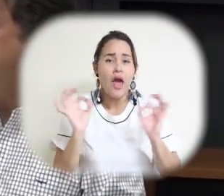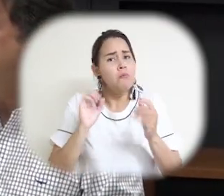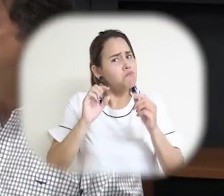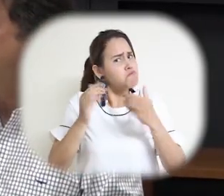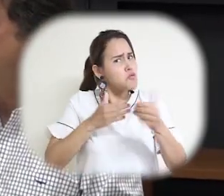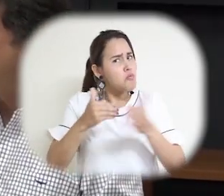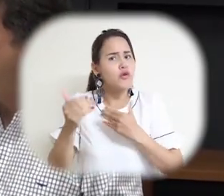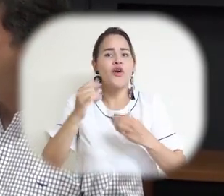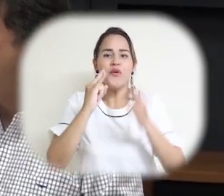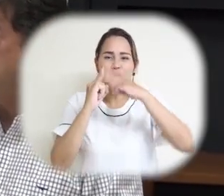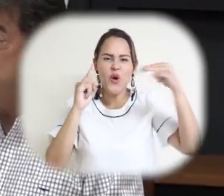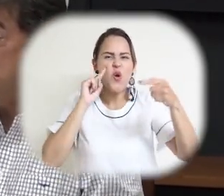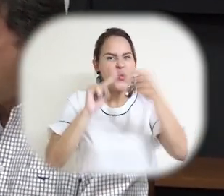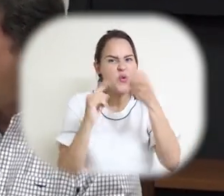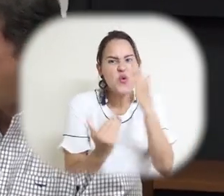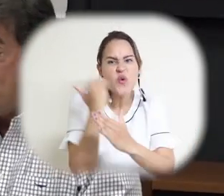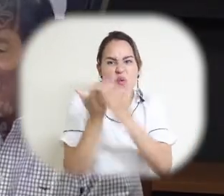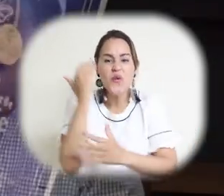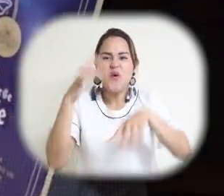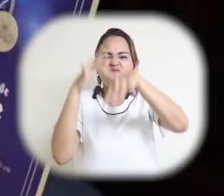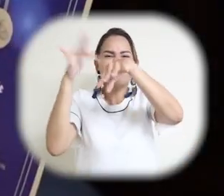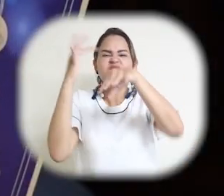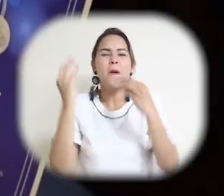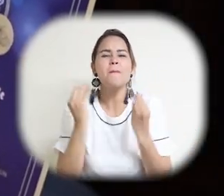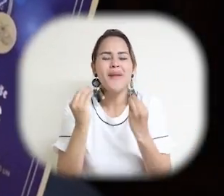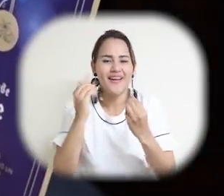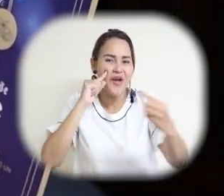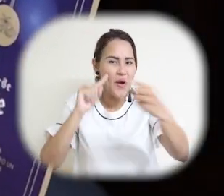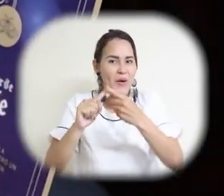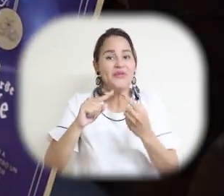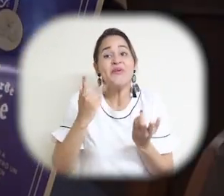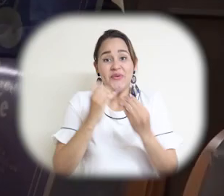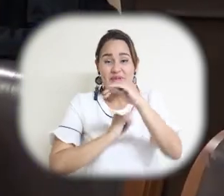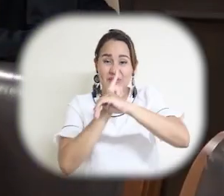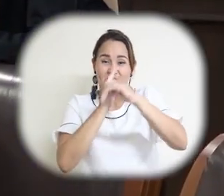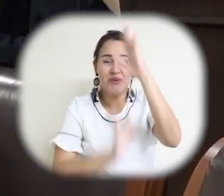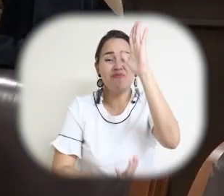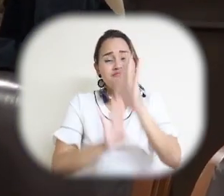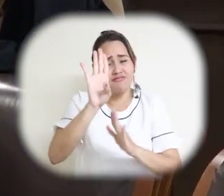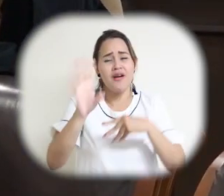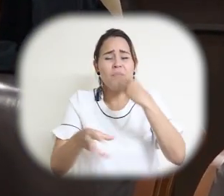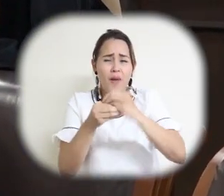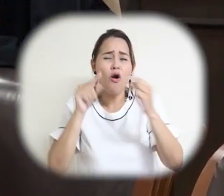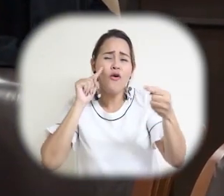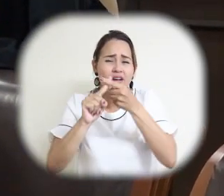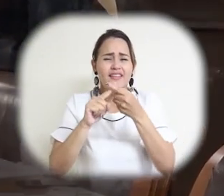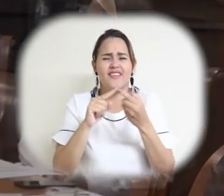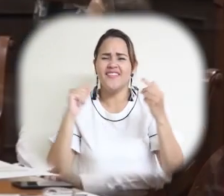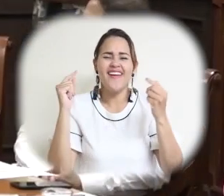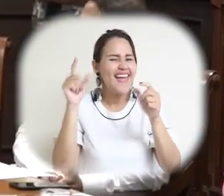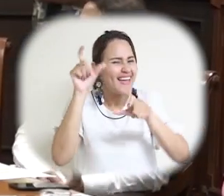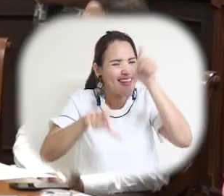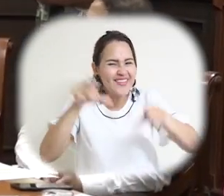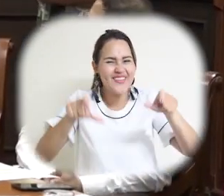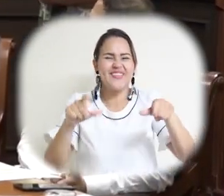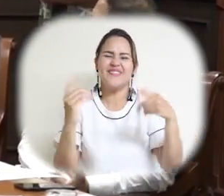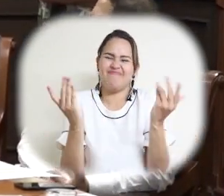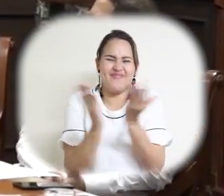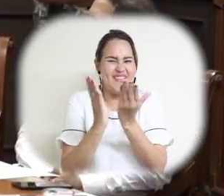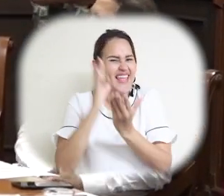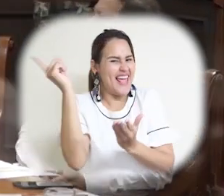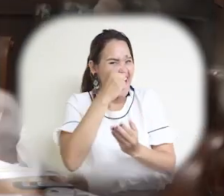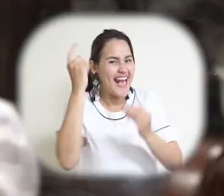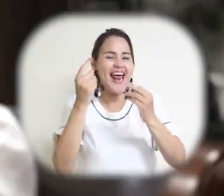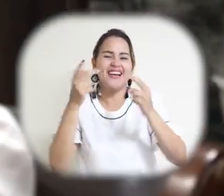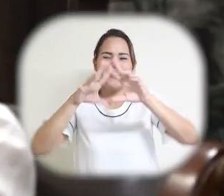Magdalena propende por lograr innovadores emprendimientos que contribuyan no solo a las metas de crecimiento y proyección institucional, sino al mejoramiento en la